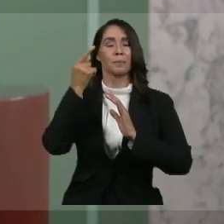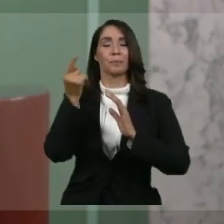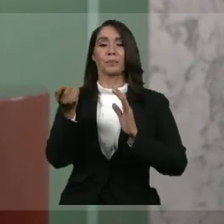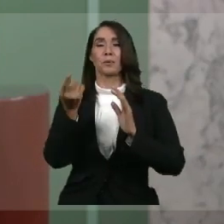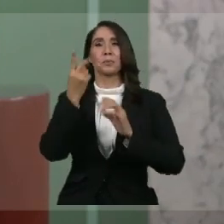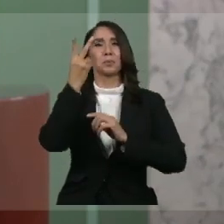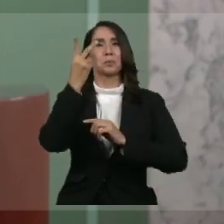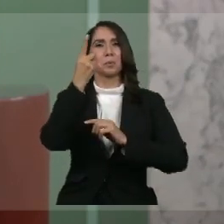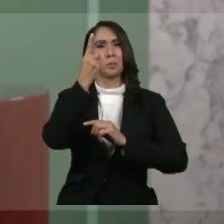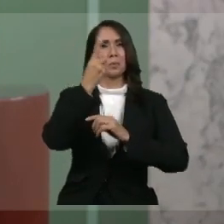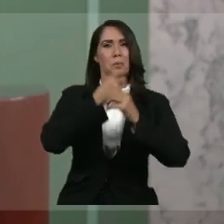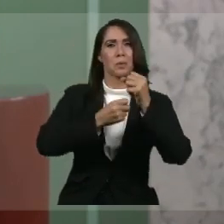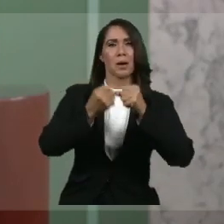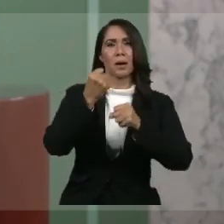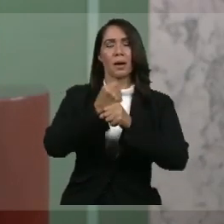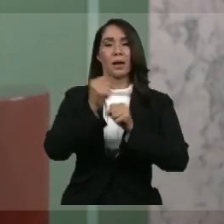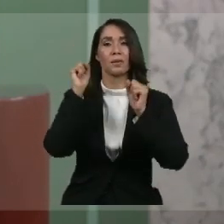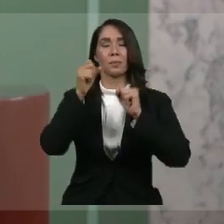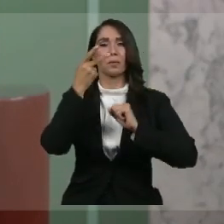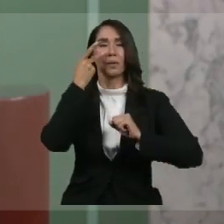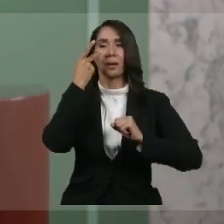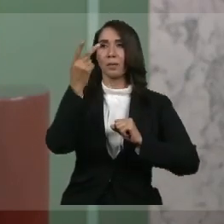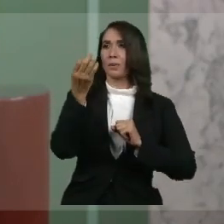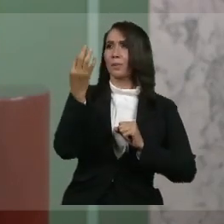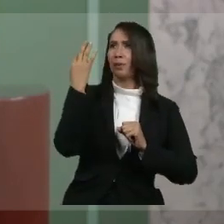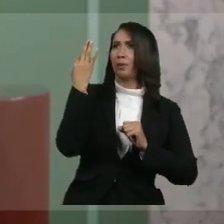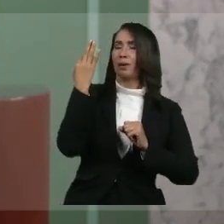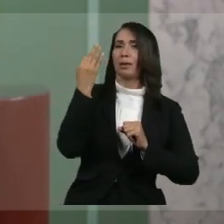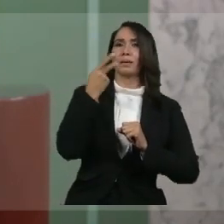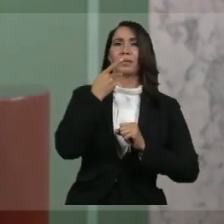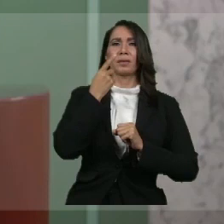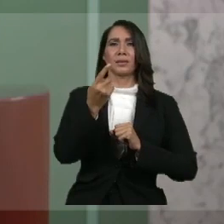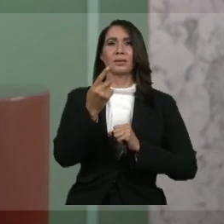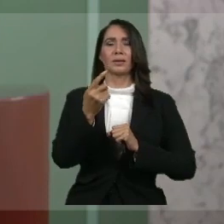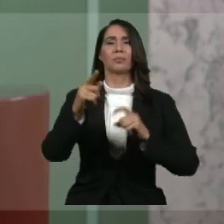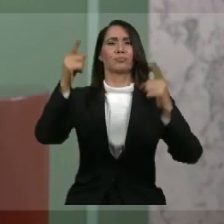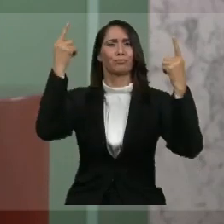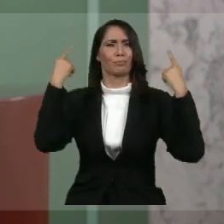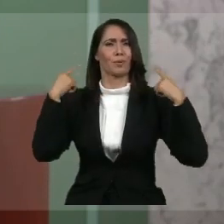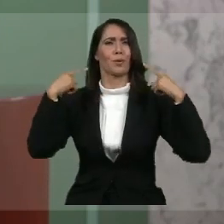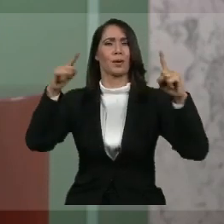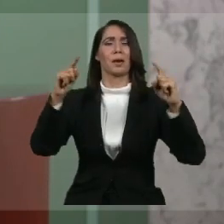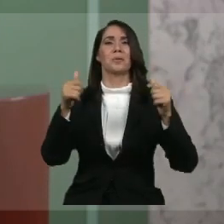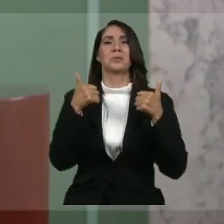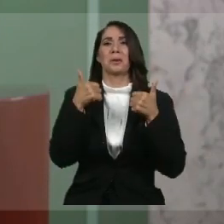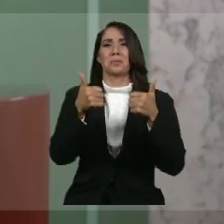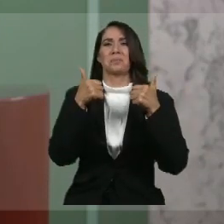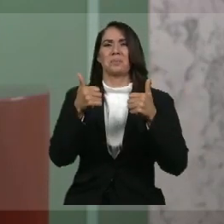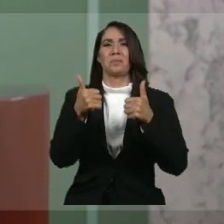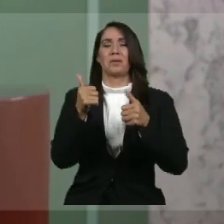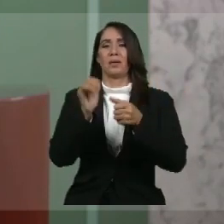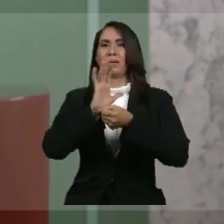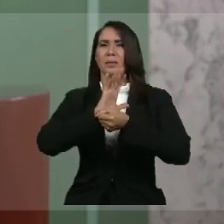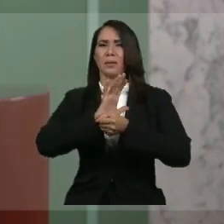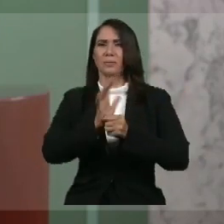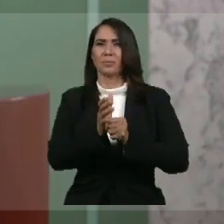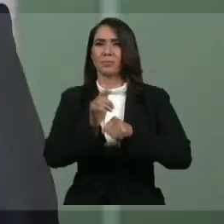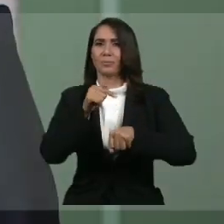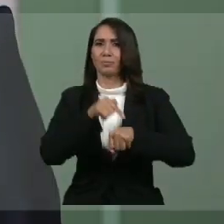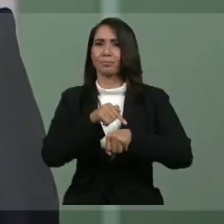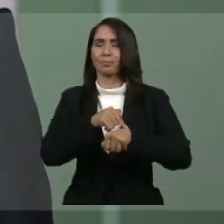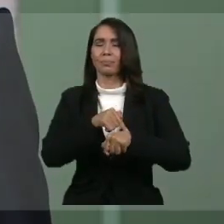dentro de un año podamos mirar atrás y decir que logramos salir con bien de este difícil momento.